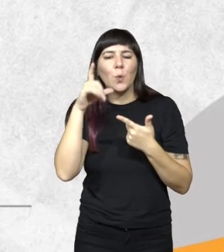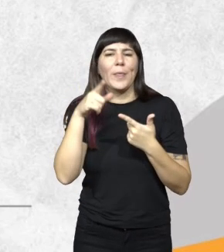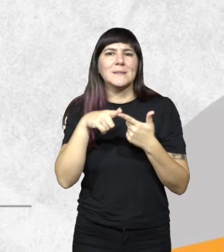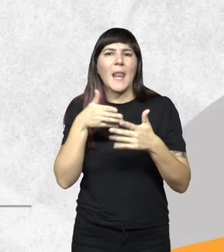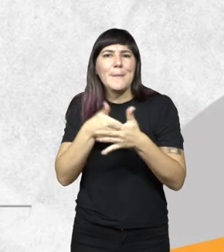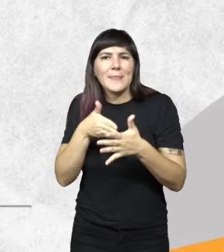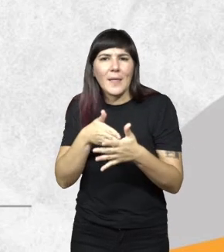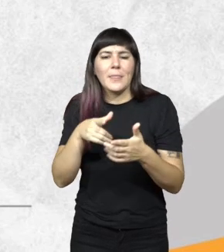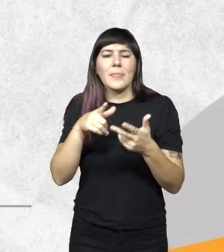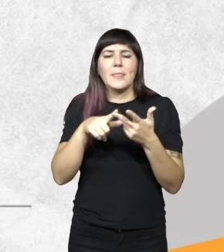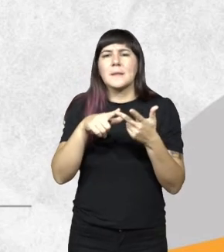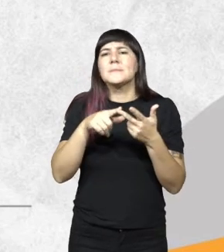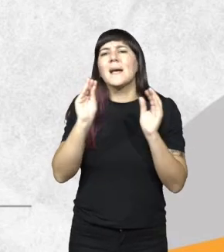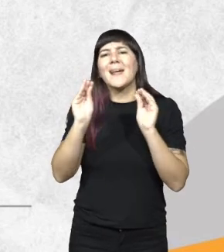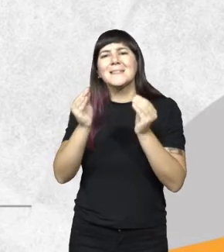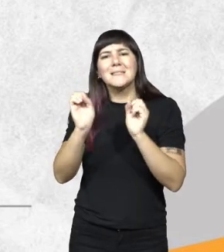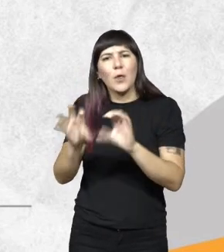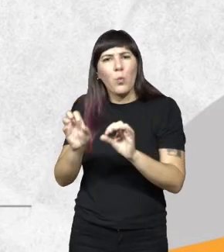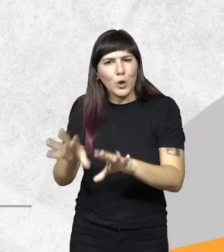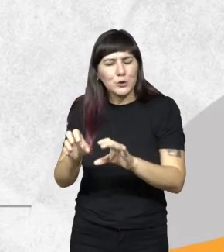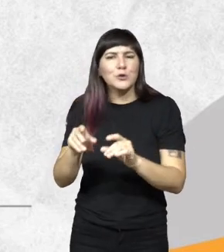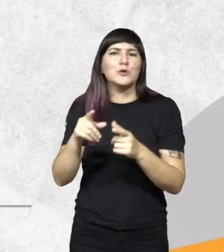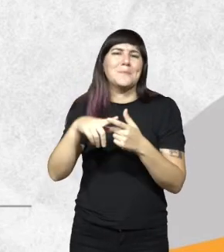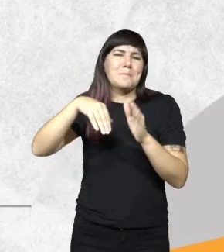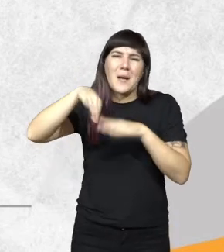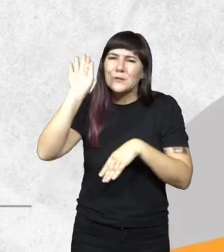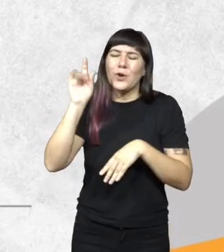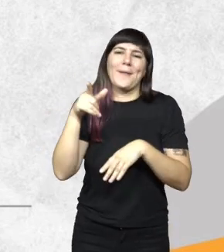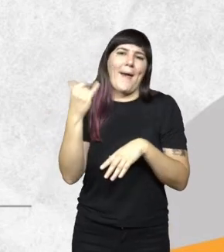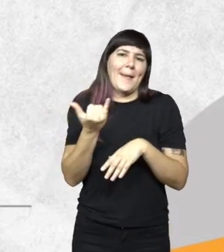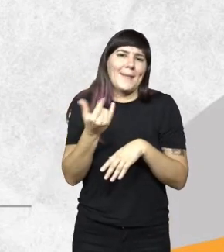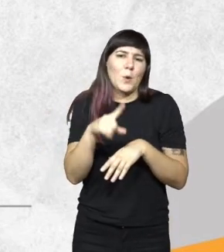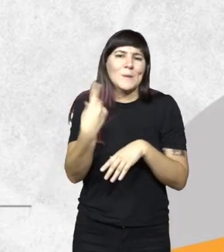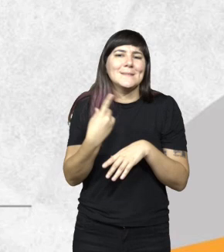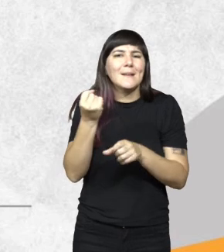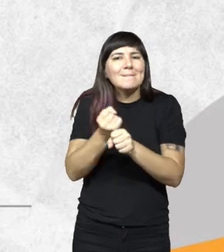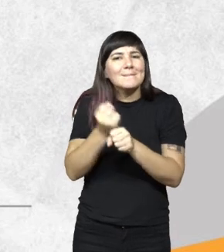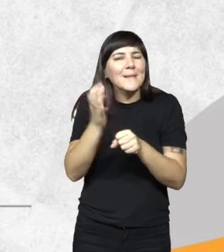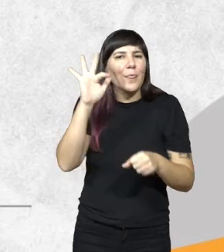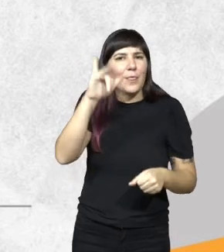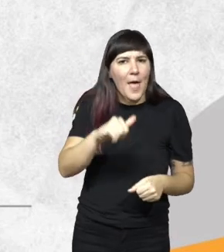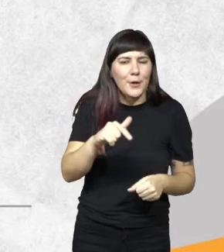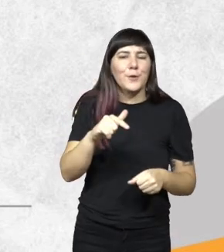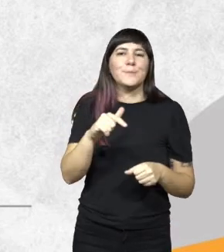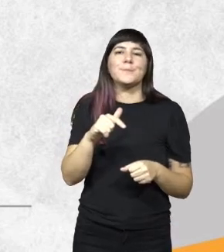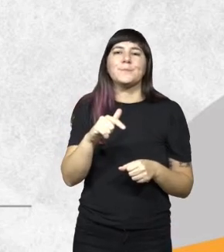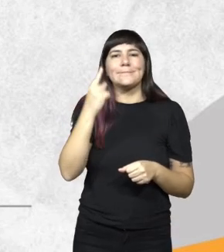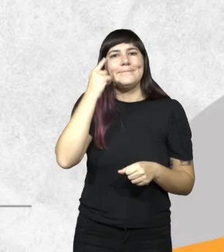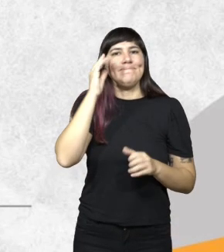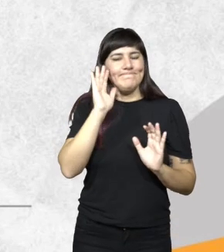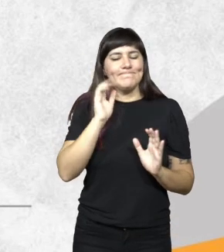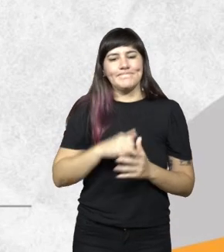corrientes de residuos que como todos sabemos son la mayoría de las que tenemos nosotros en nuestra tarea diaria en consideración.